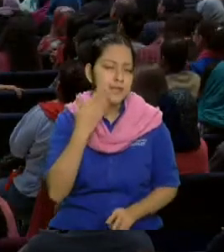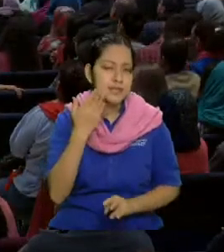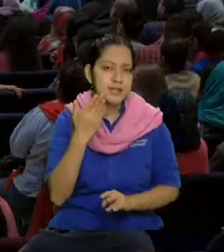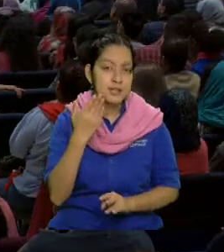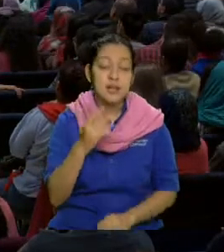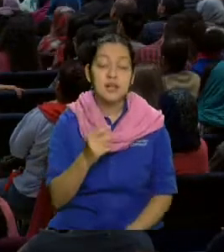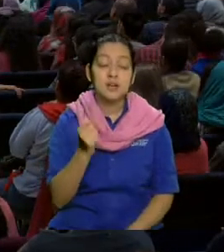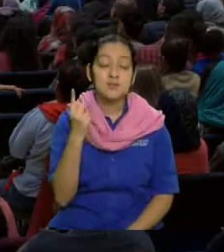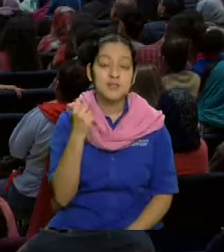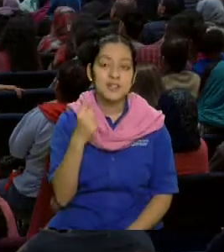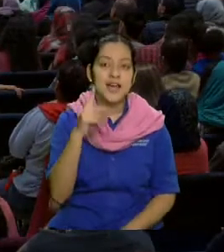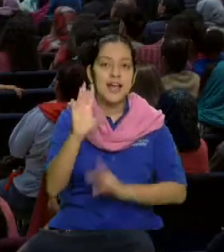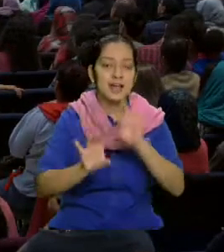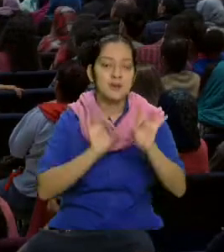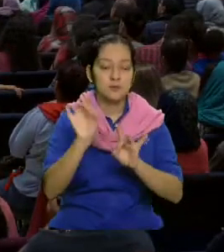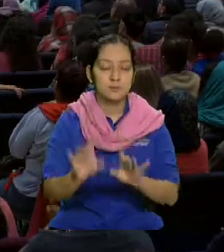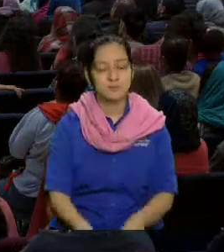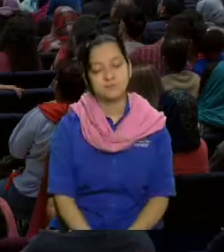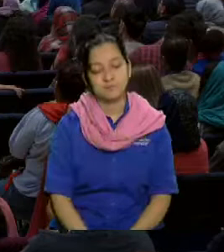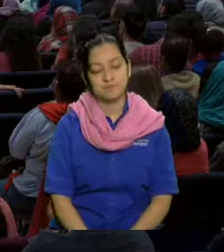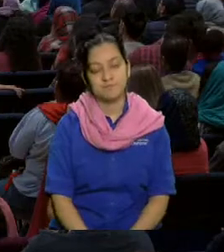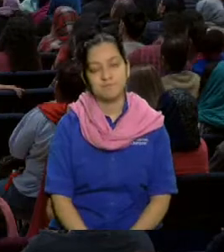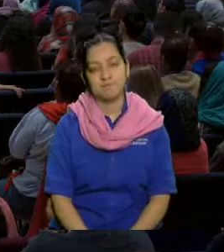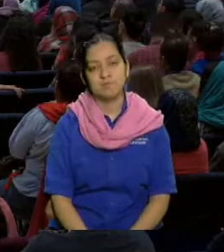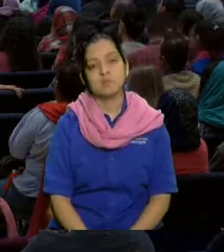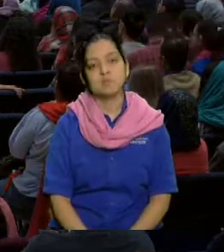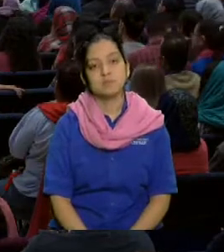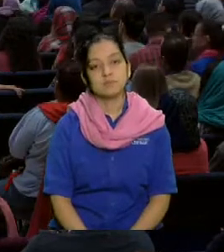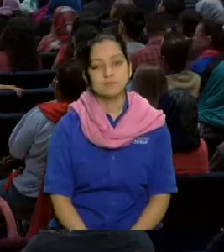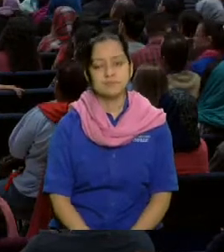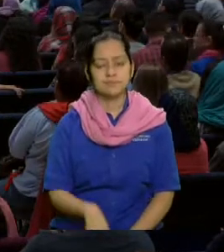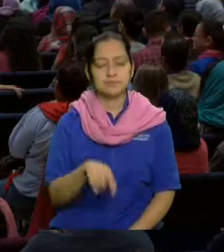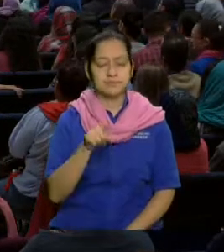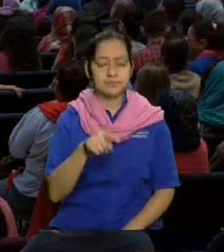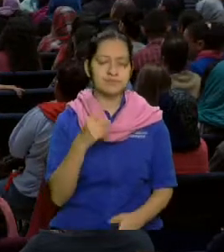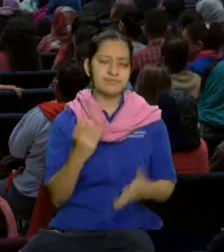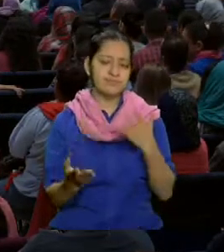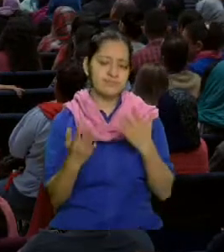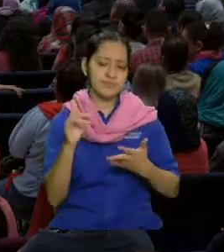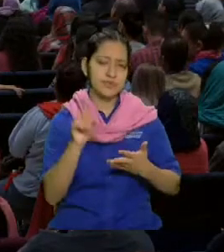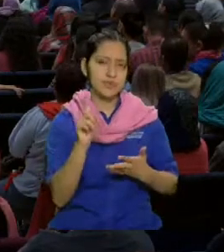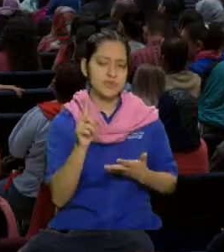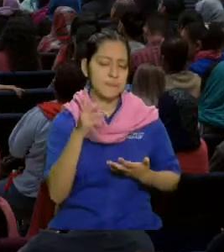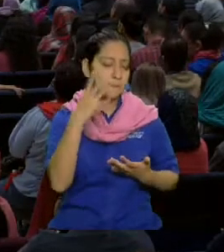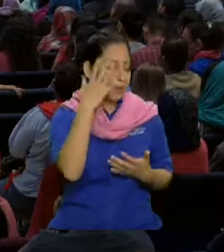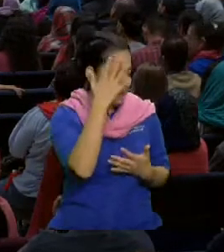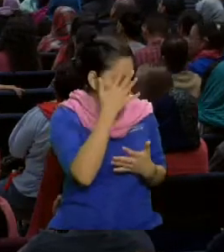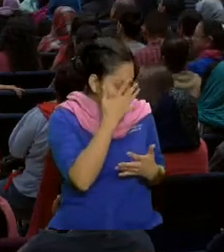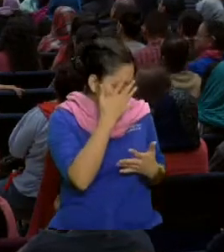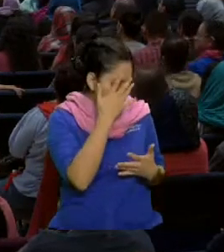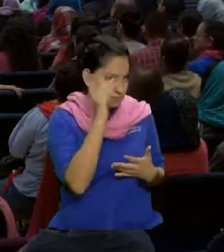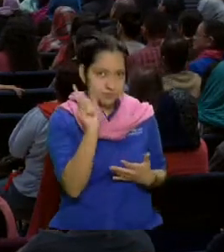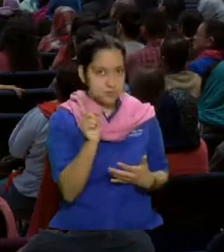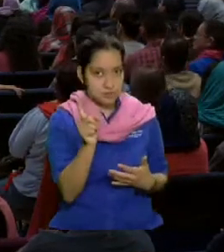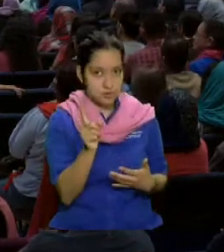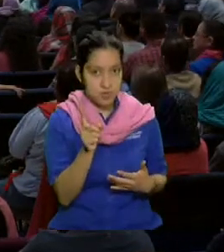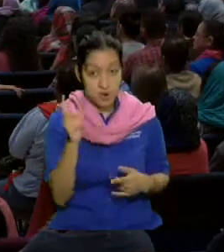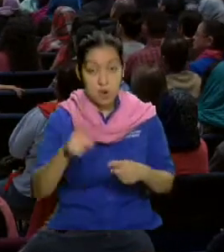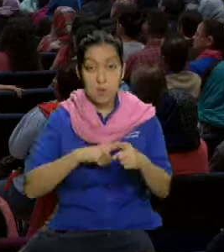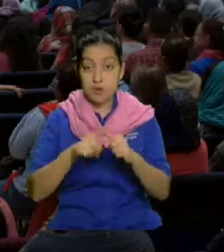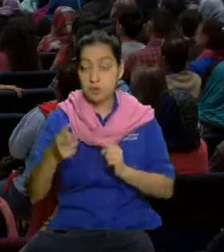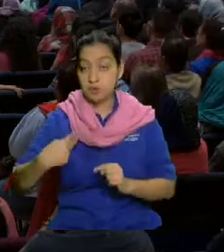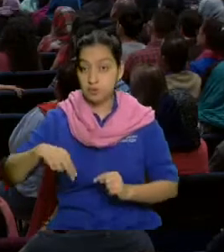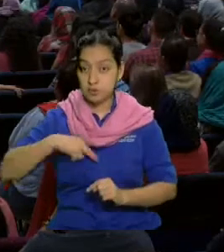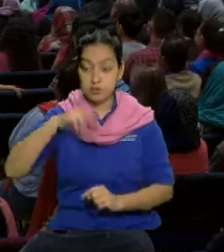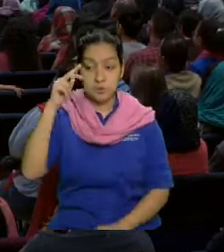Y eso tal vez no es, ¿cómo decirlo?, tan vergonzoso. Cuando nosotros nos damos